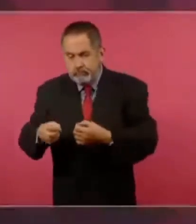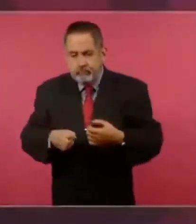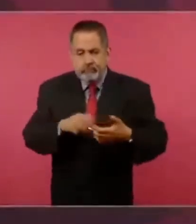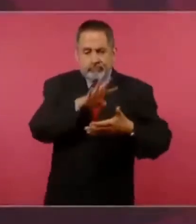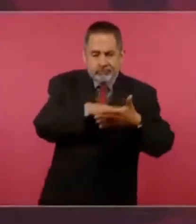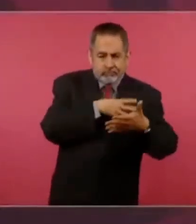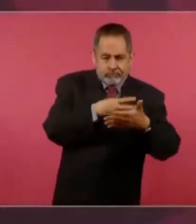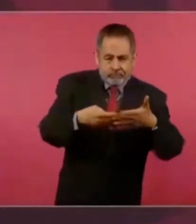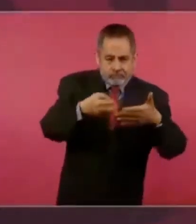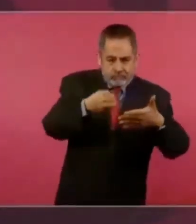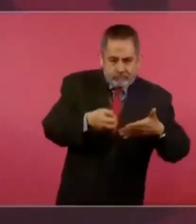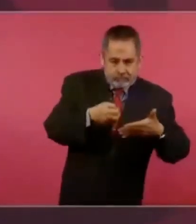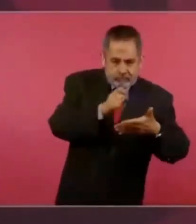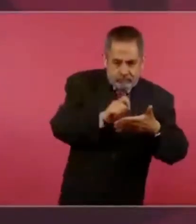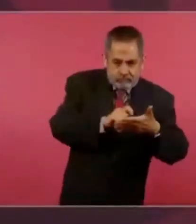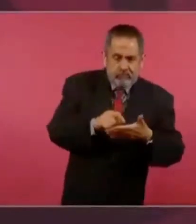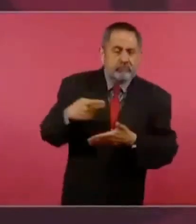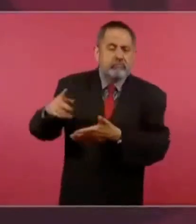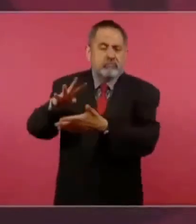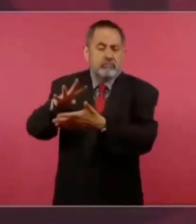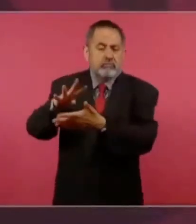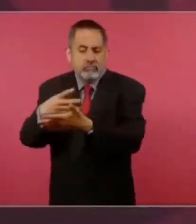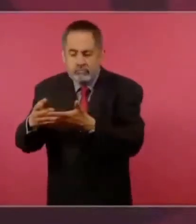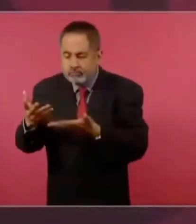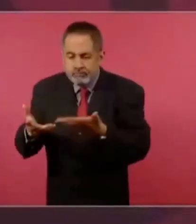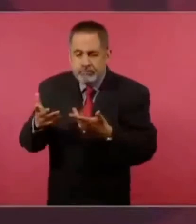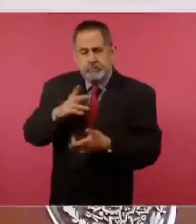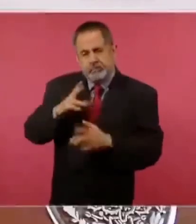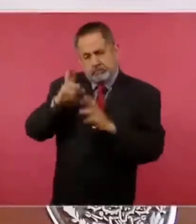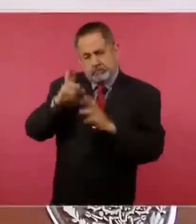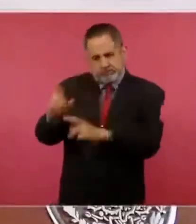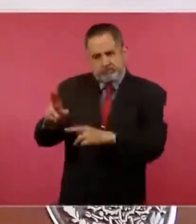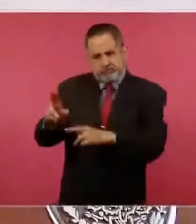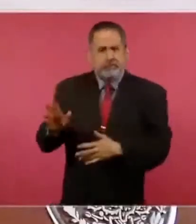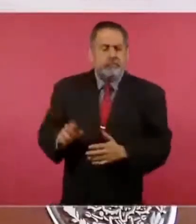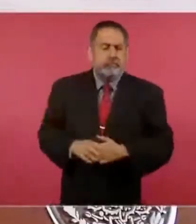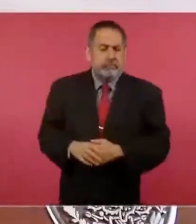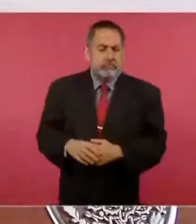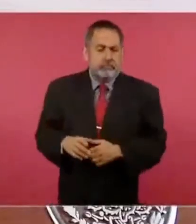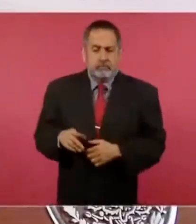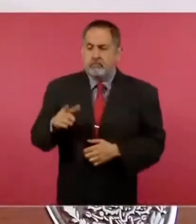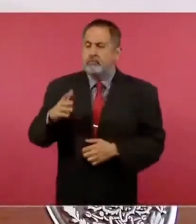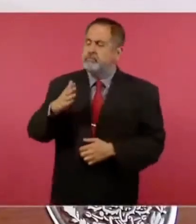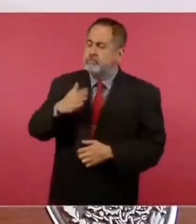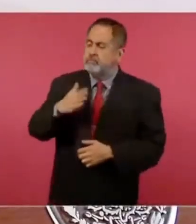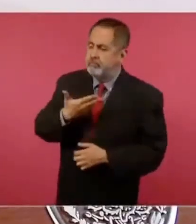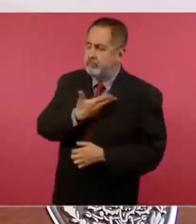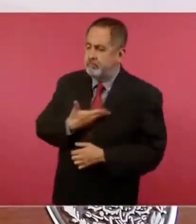que respetar a mi presidenta